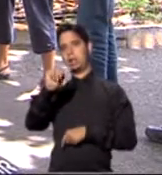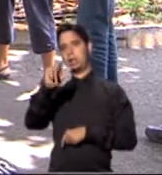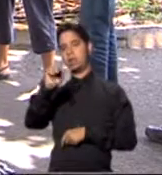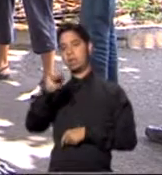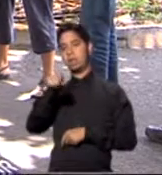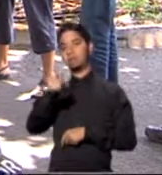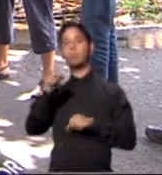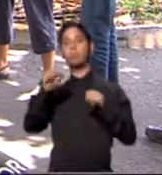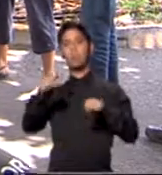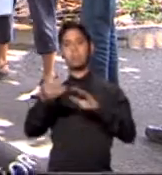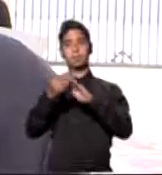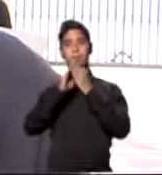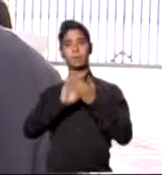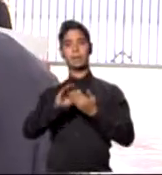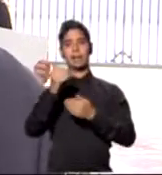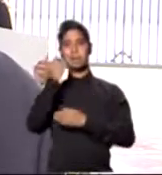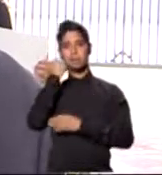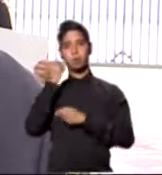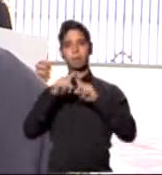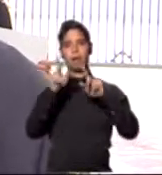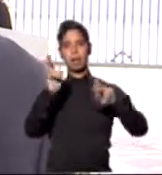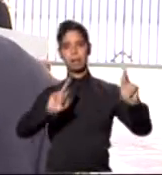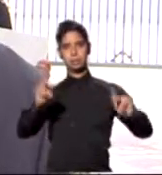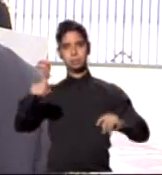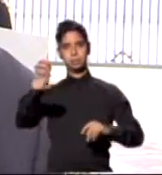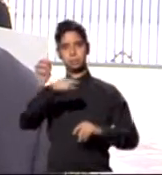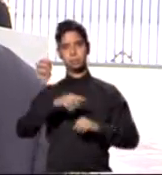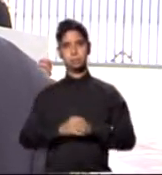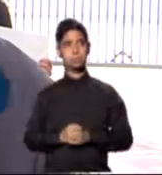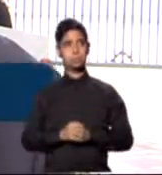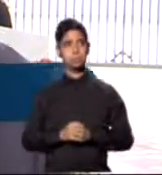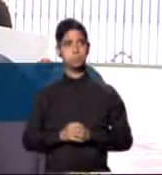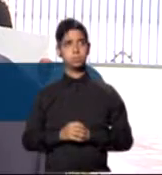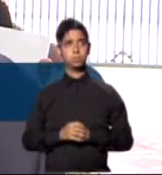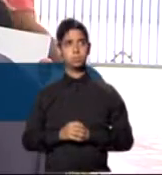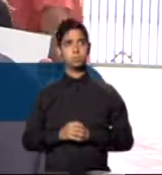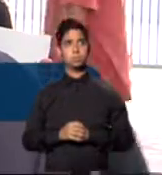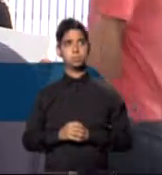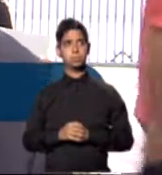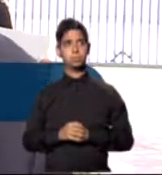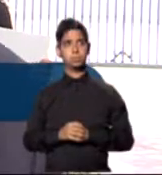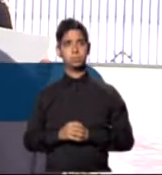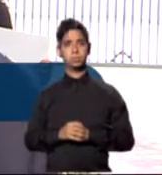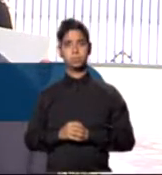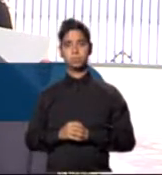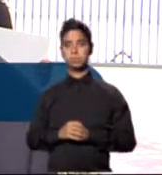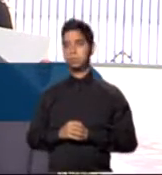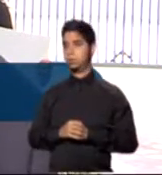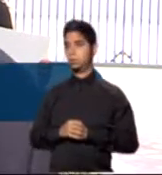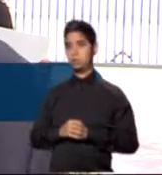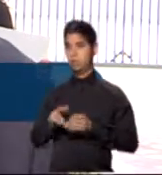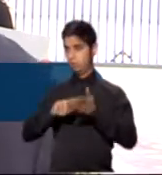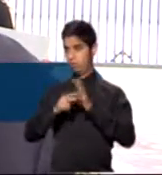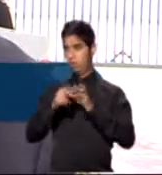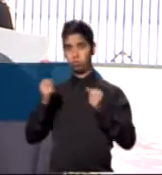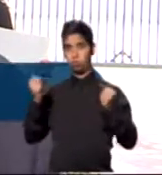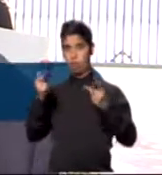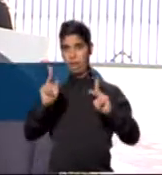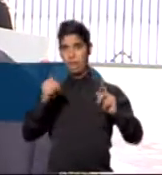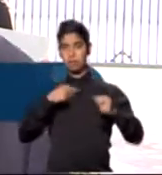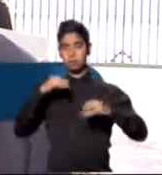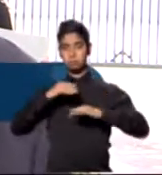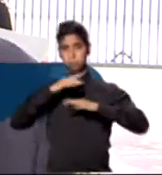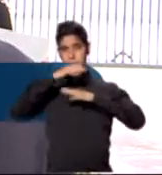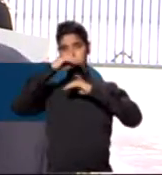probablemente cancerígeno en humanos. Nosotros nos basamos en que como quiera que sea, es un órgano fosfato, y la gente lo va a respirar, va a hacer contacto con la